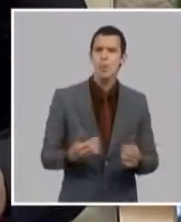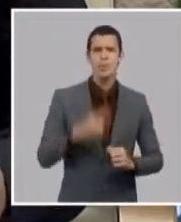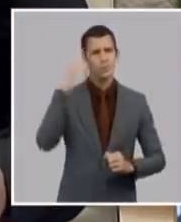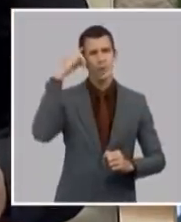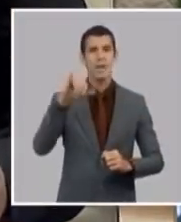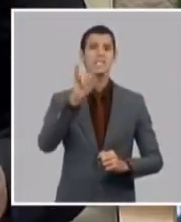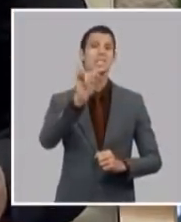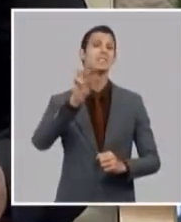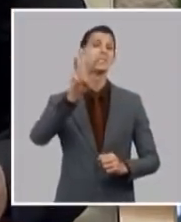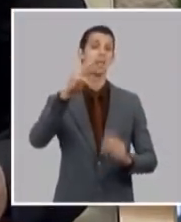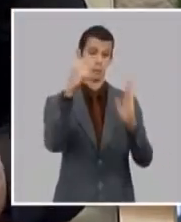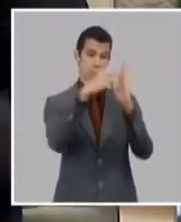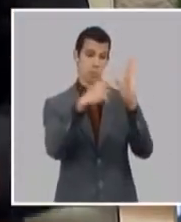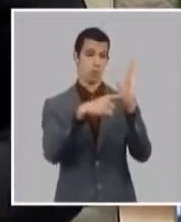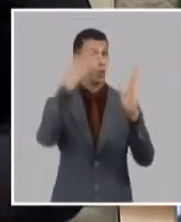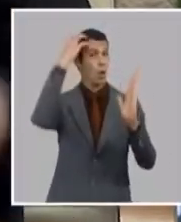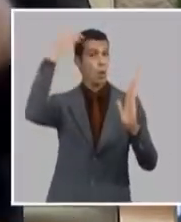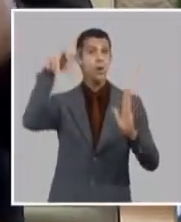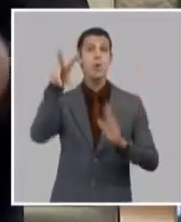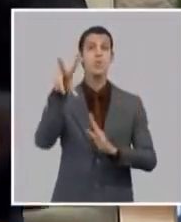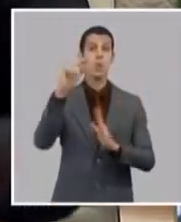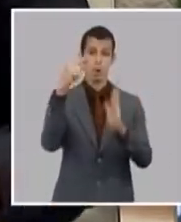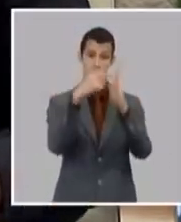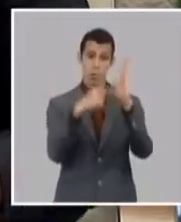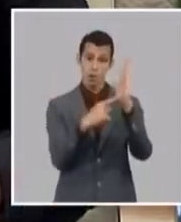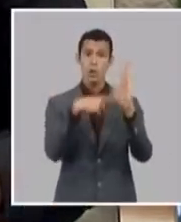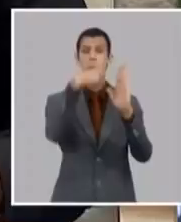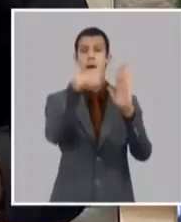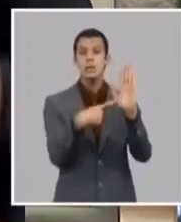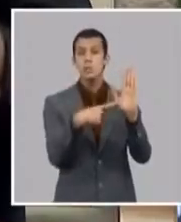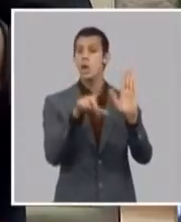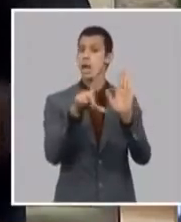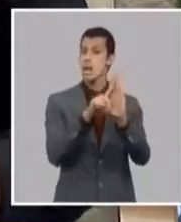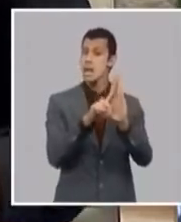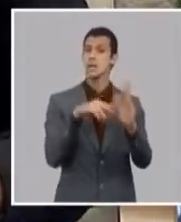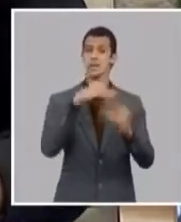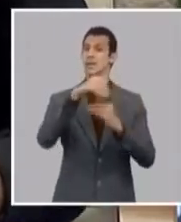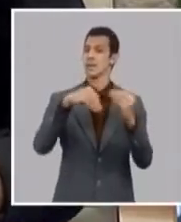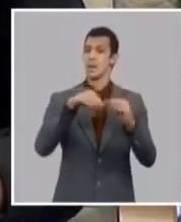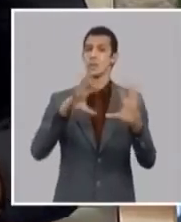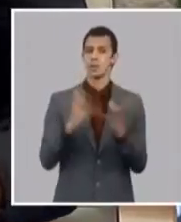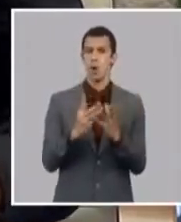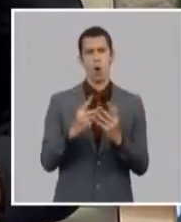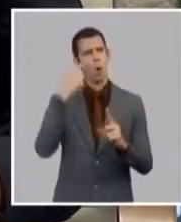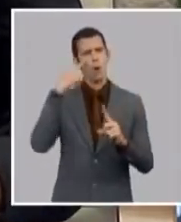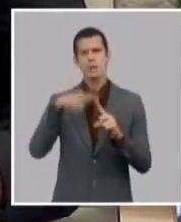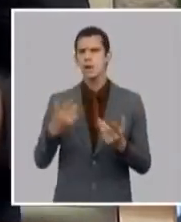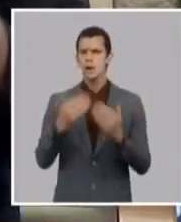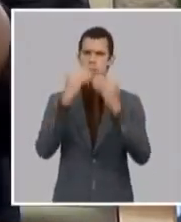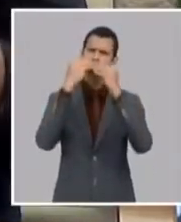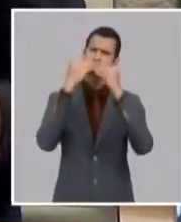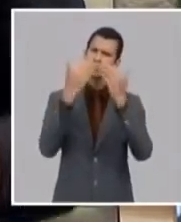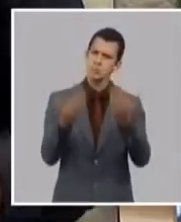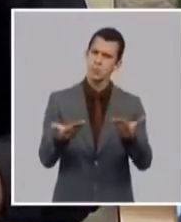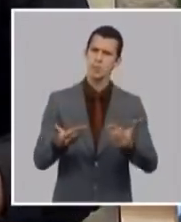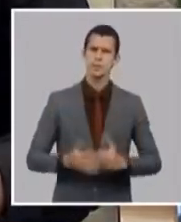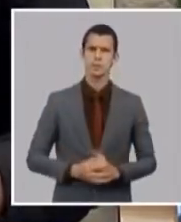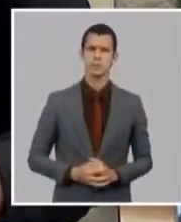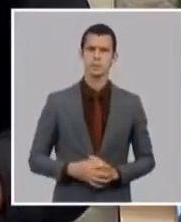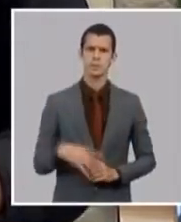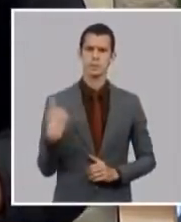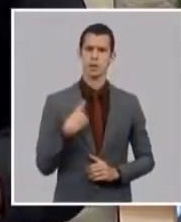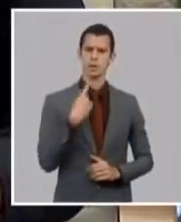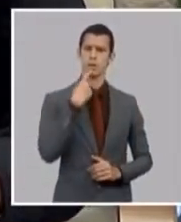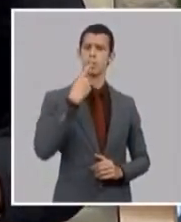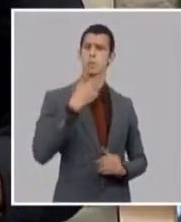medidas que aprobó el gobierno hay que decir que esas 63 medidas son buenas y no lo decimos nosotros lo dicen los productores